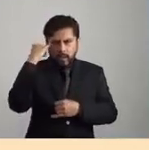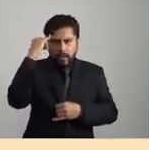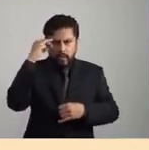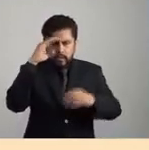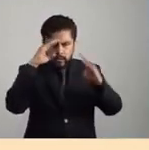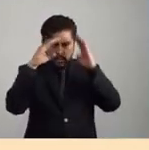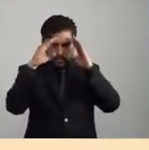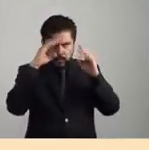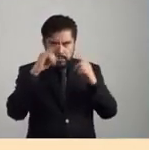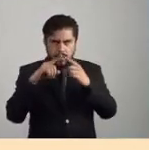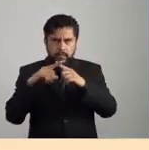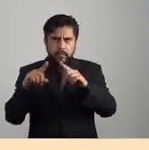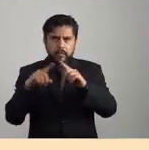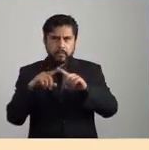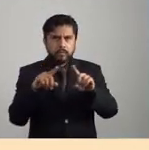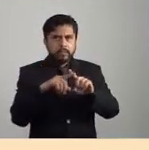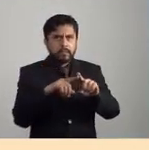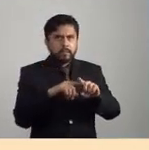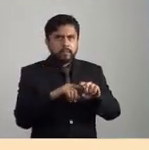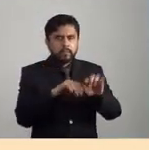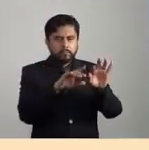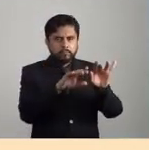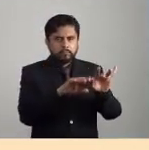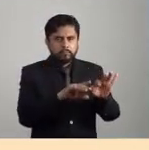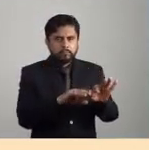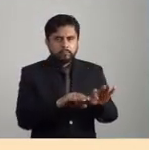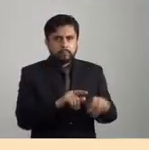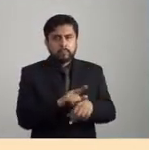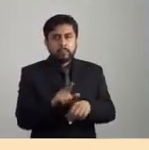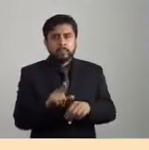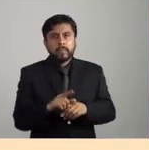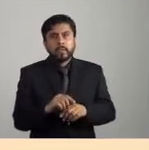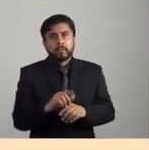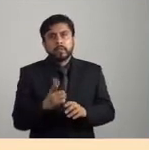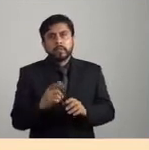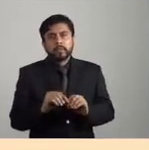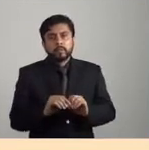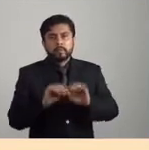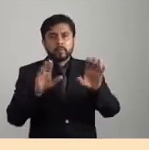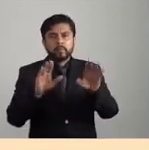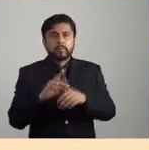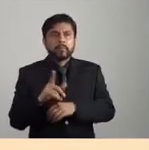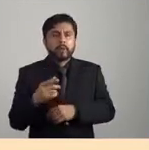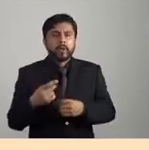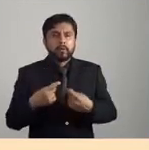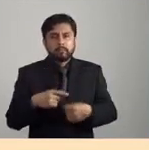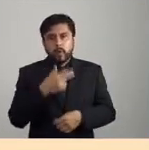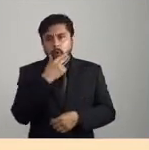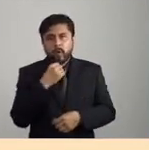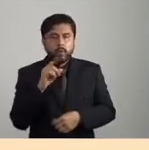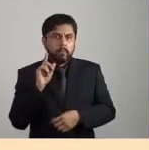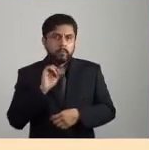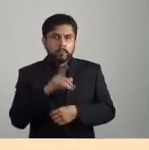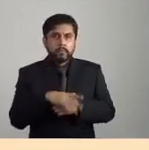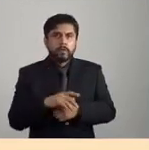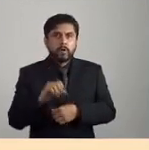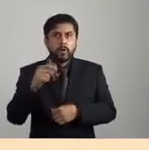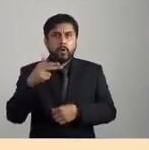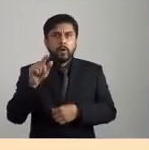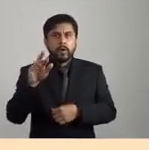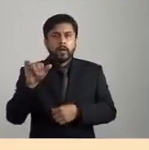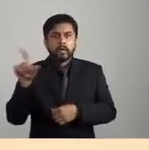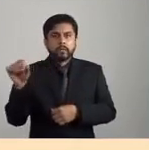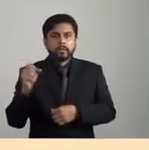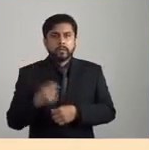una compilación de artículos de este autor realizado por Mina Reina Navarro y Horacio Machado Arauz y publicado por Bajo